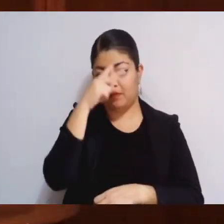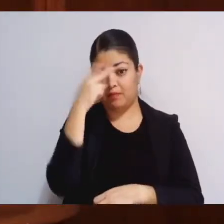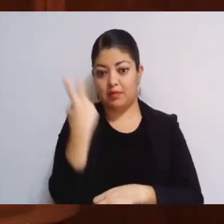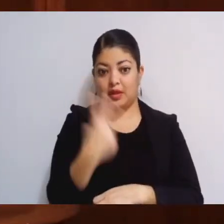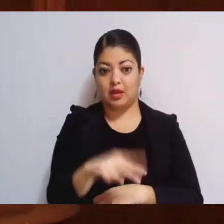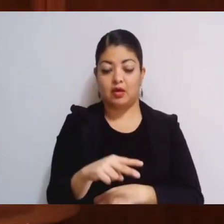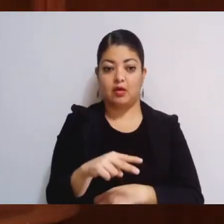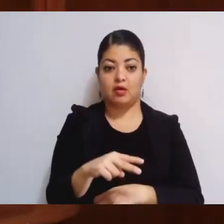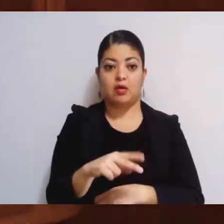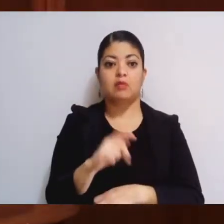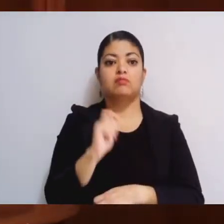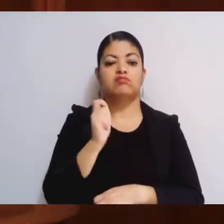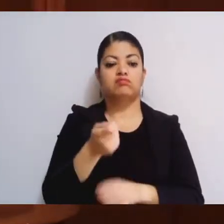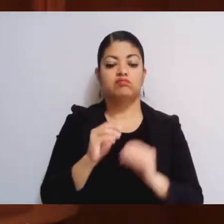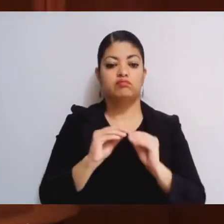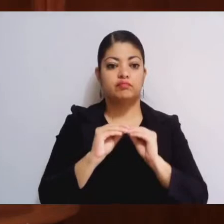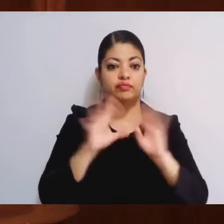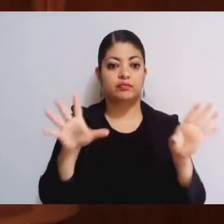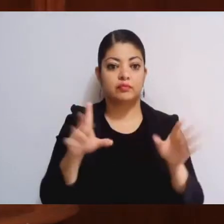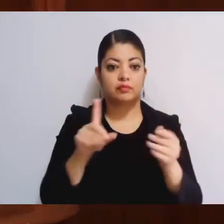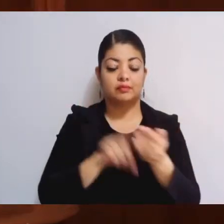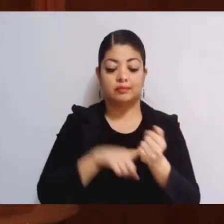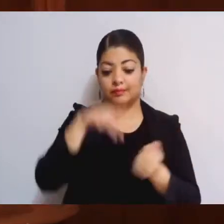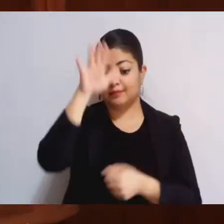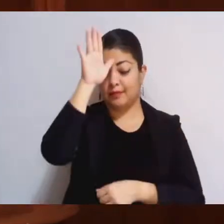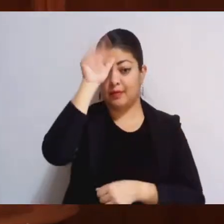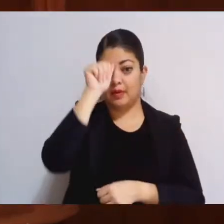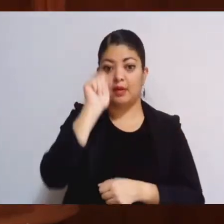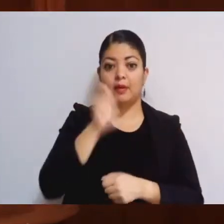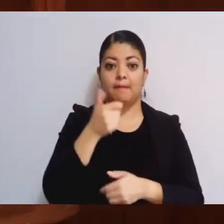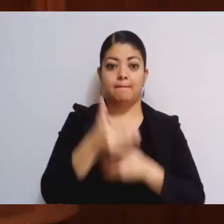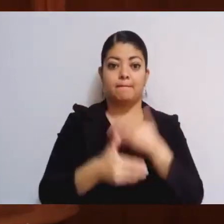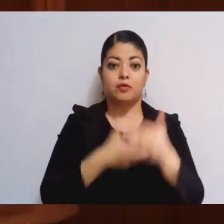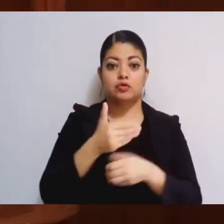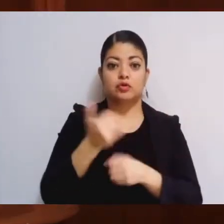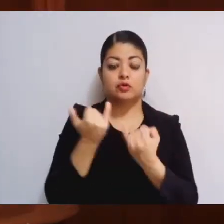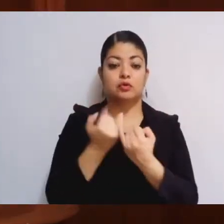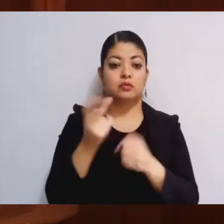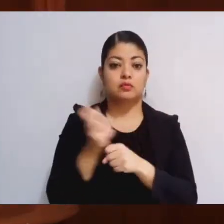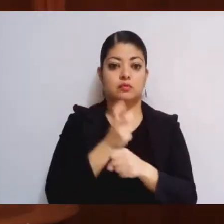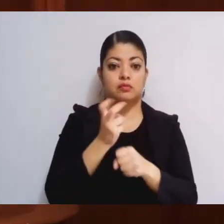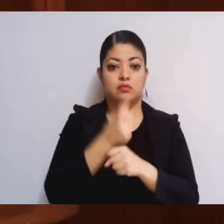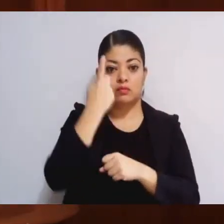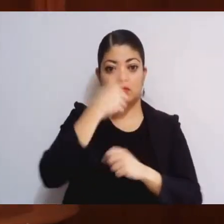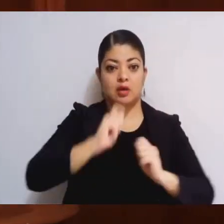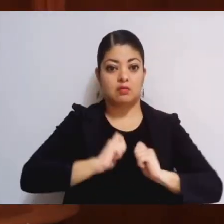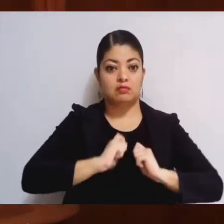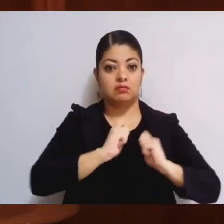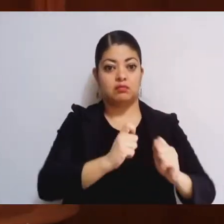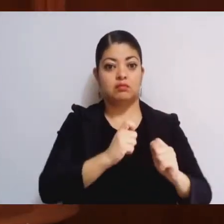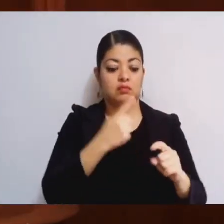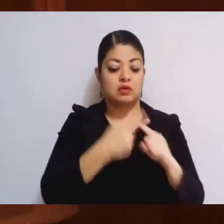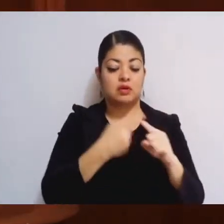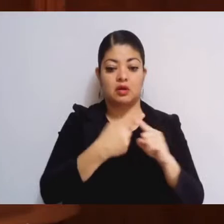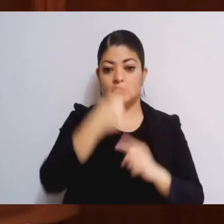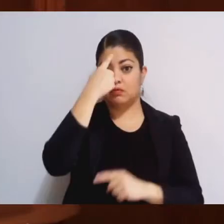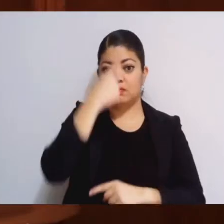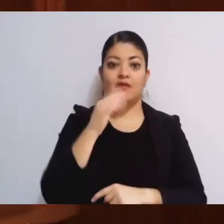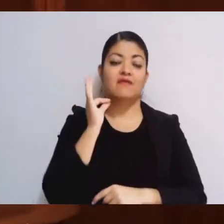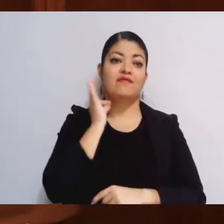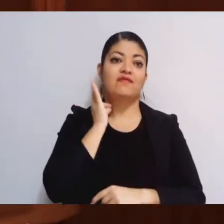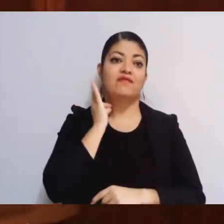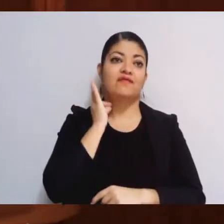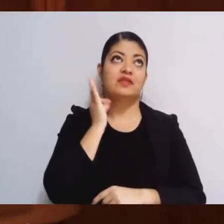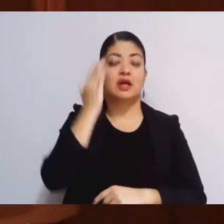emitió acuerdo por el que se establece el proceso y la convocatoria para designar a la o el Fiscal General de Justicia